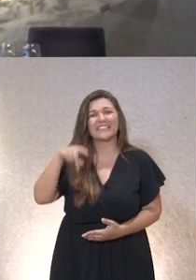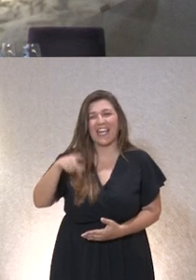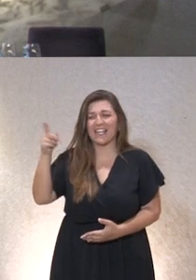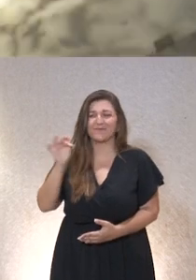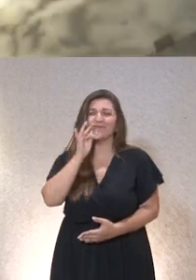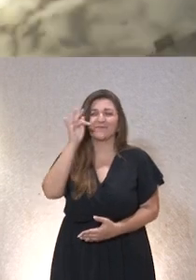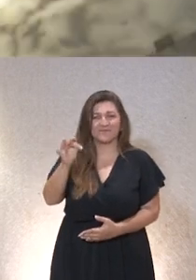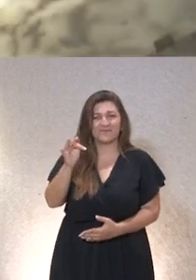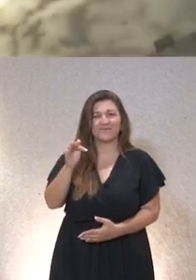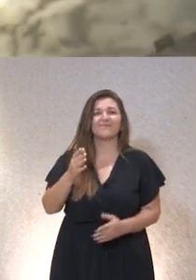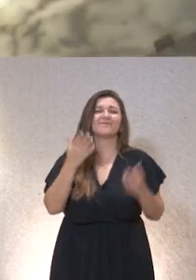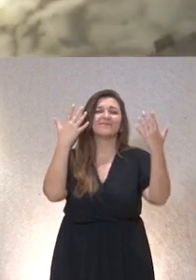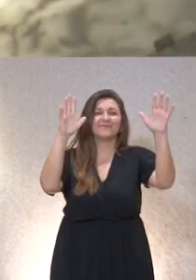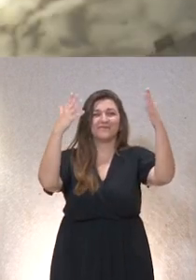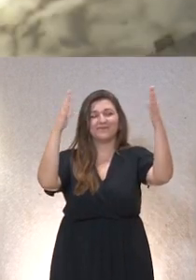la palabra. Adelante.